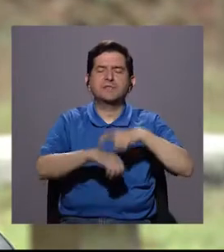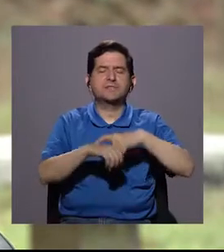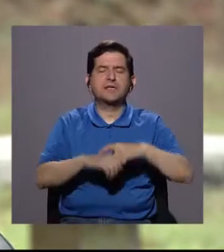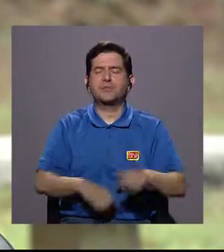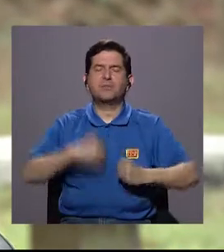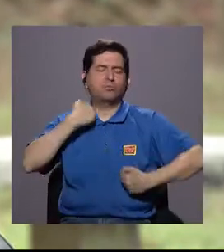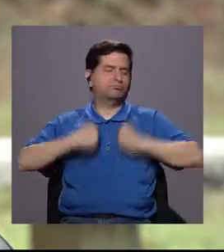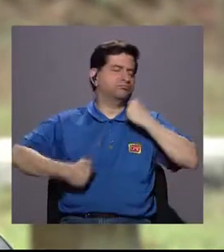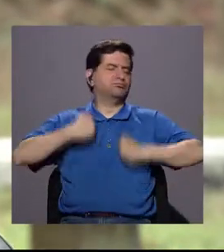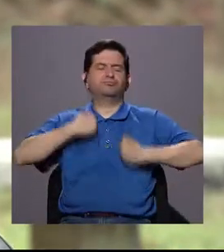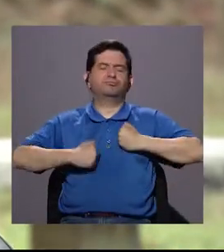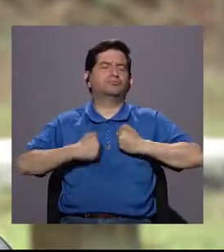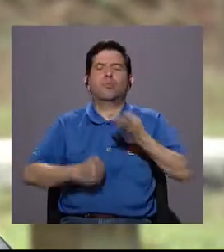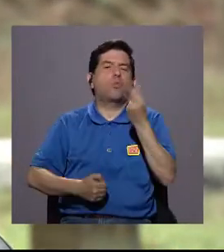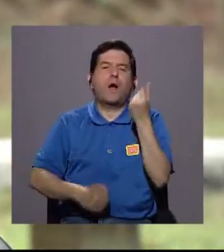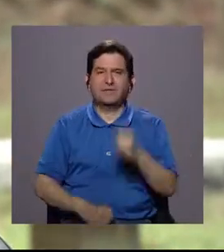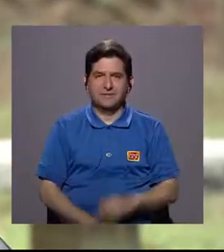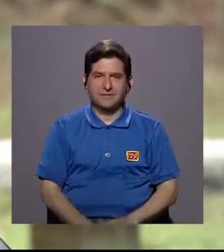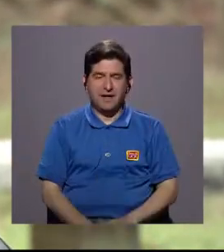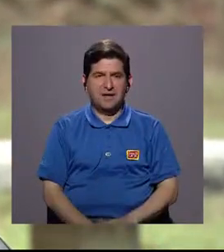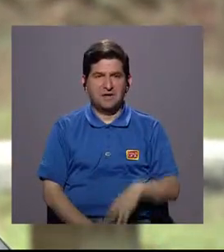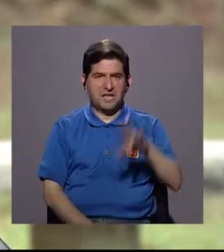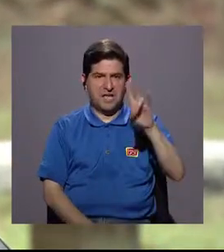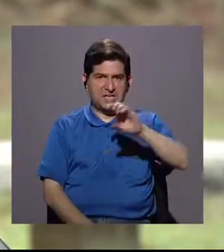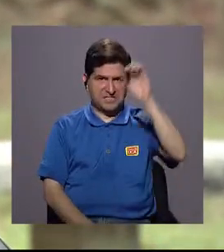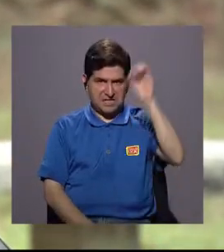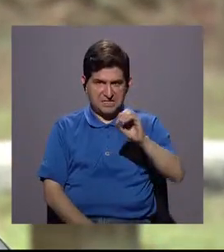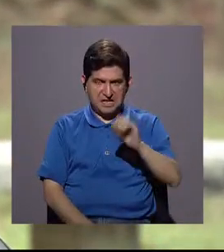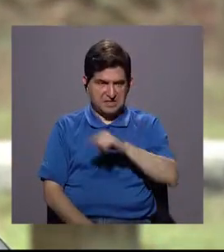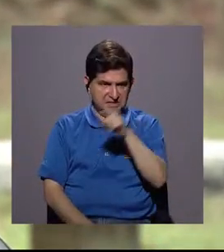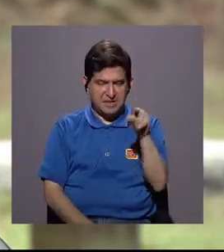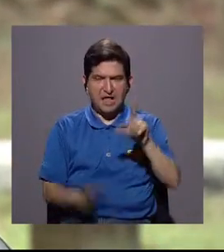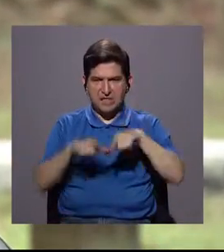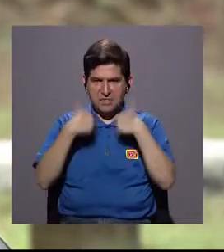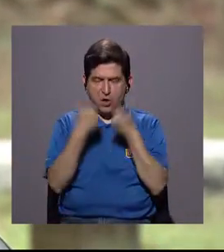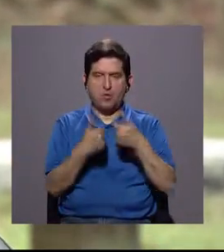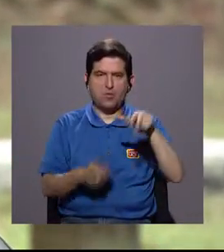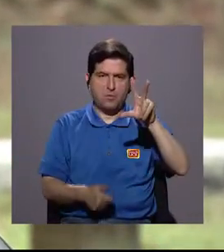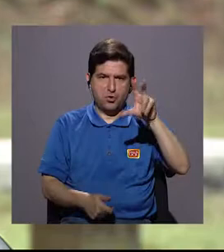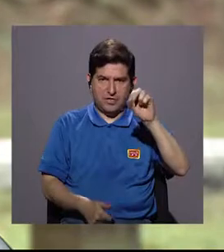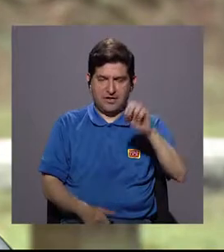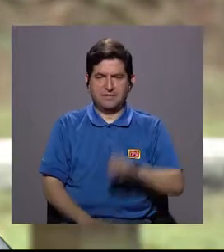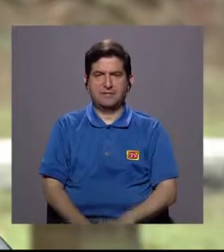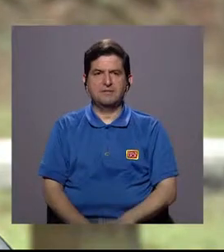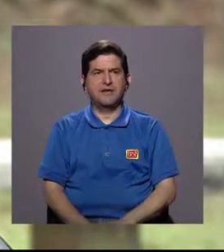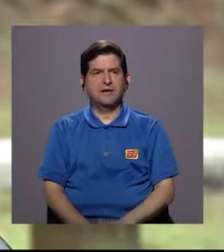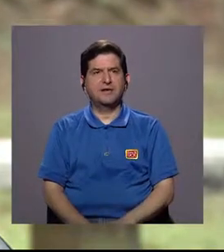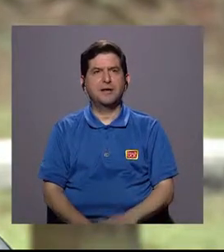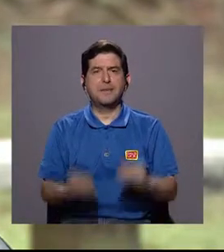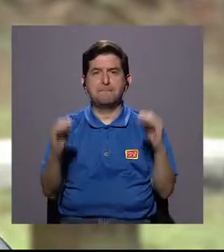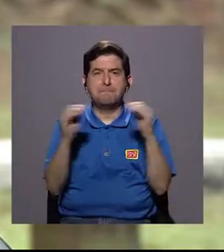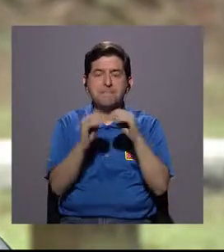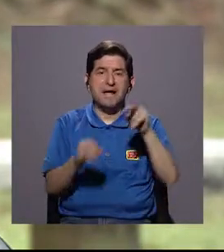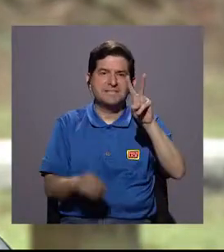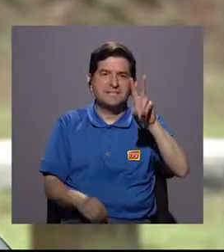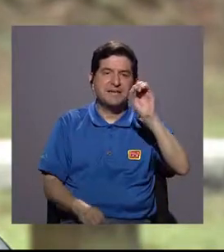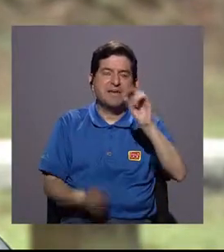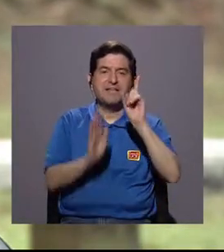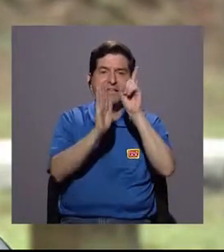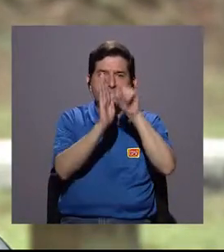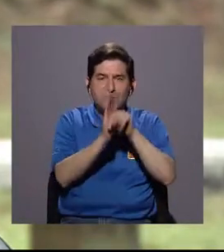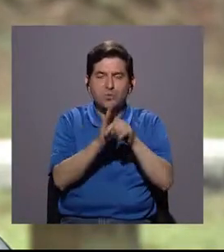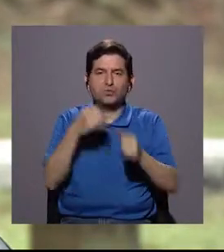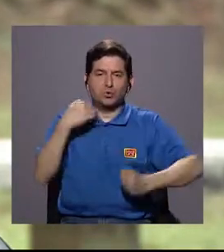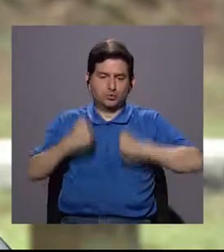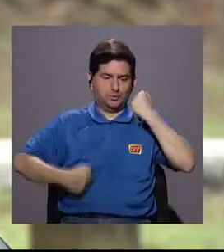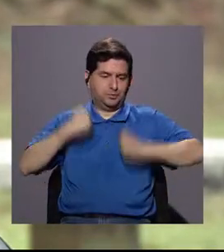en el baño? Les puedo decir que el 70% de los chicos de un grupo de 30 duraban más de 20 minutos